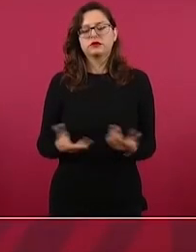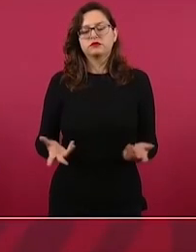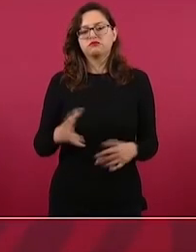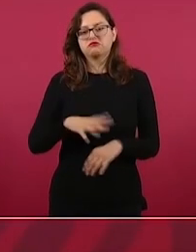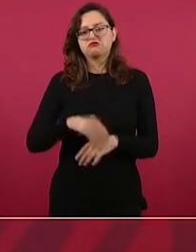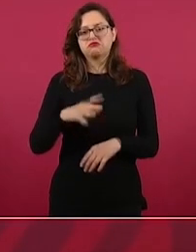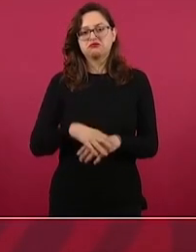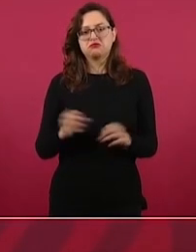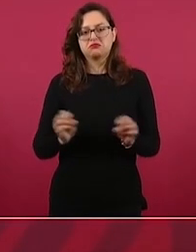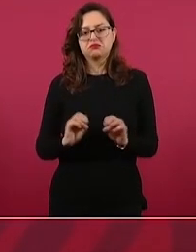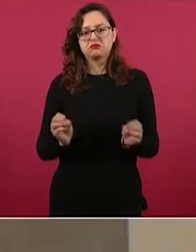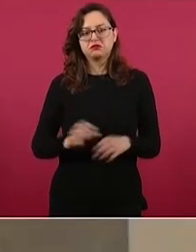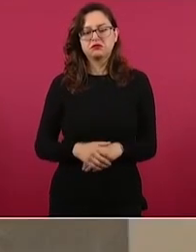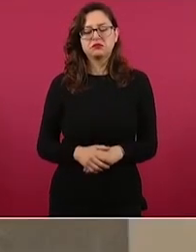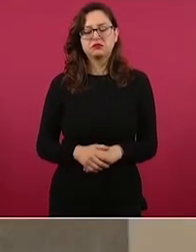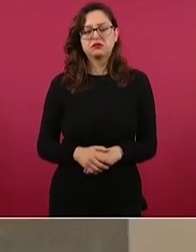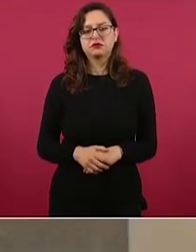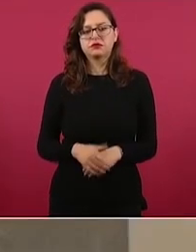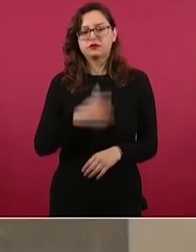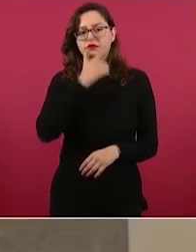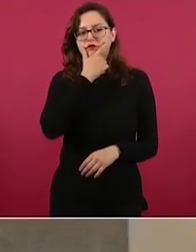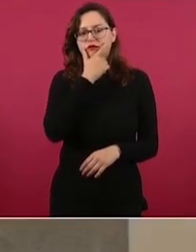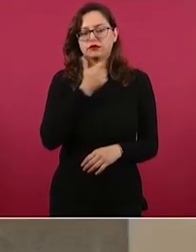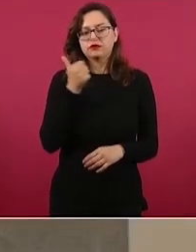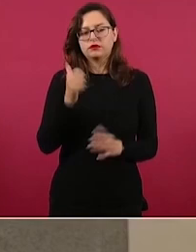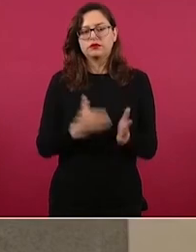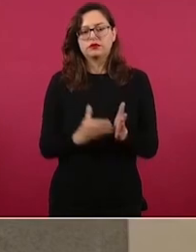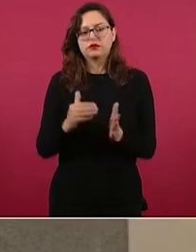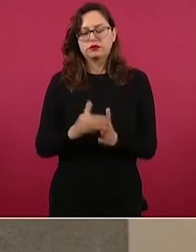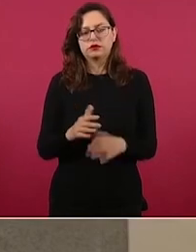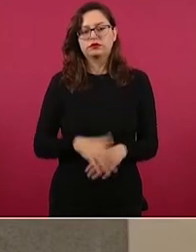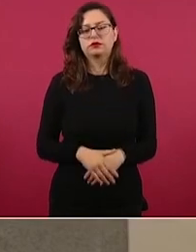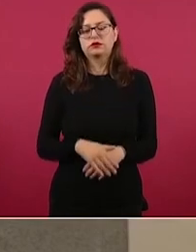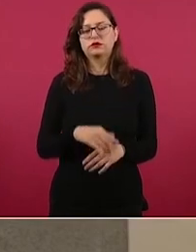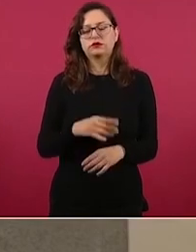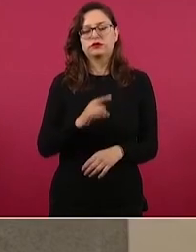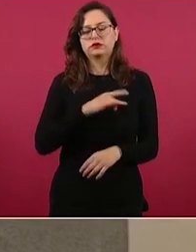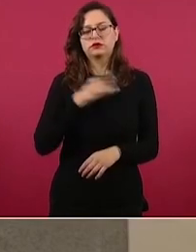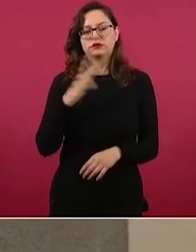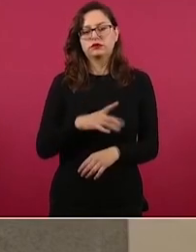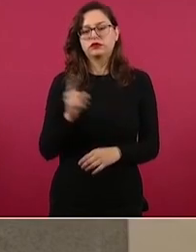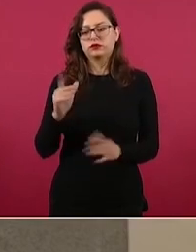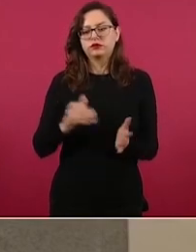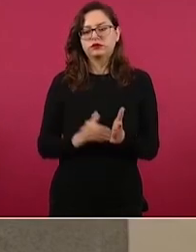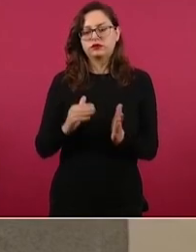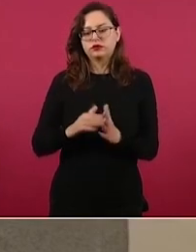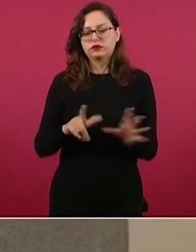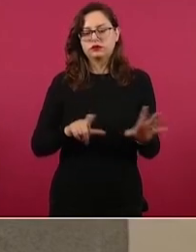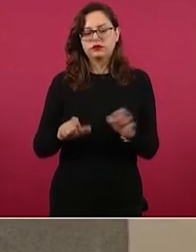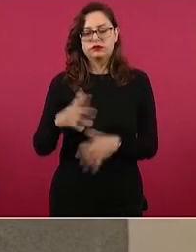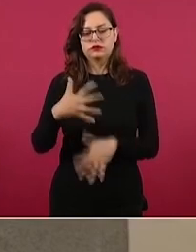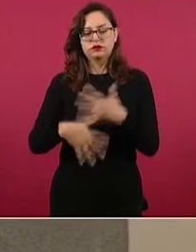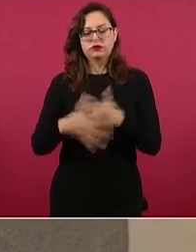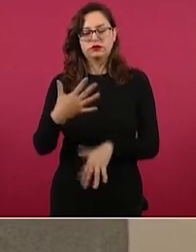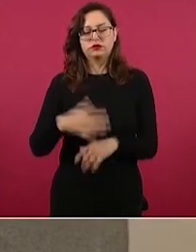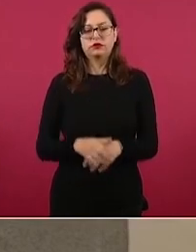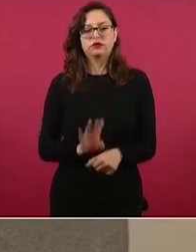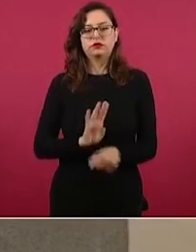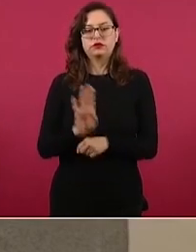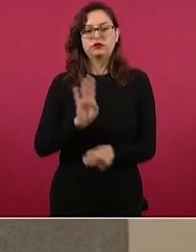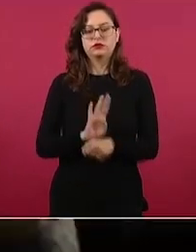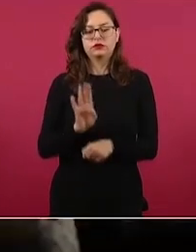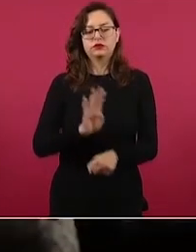Reino Unido 6 millones Chile 1 millón 715 Brasil 2 millones